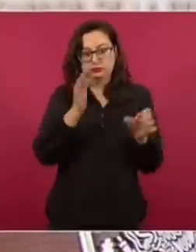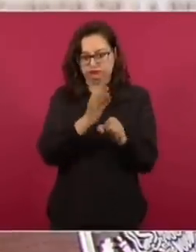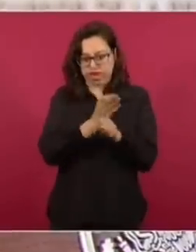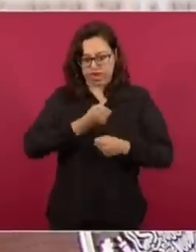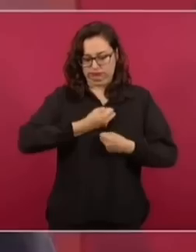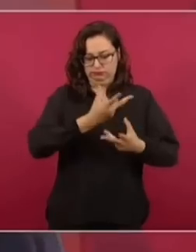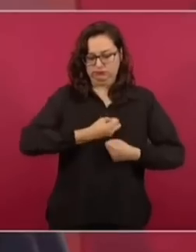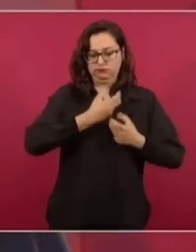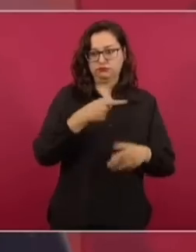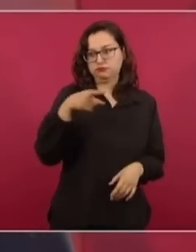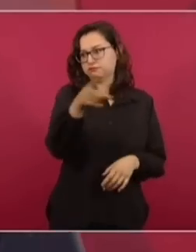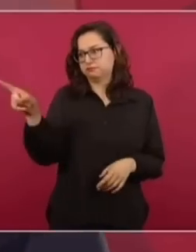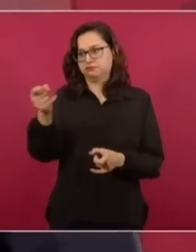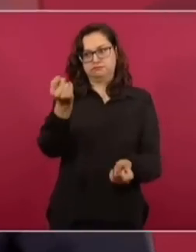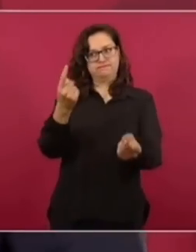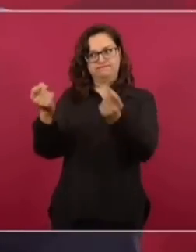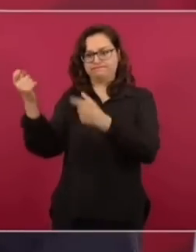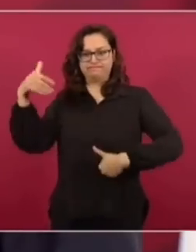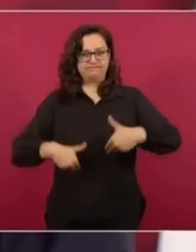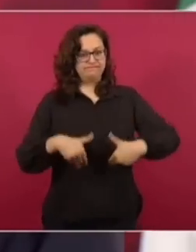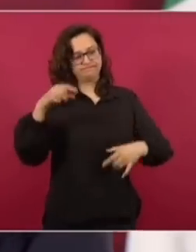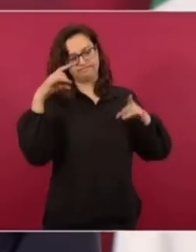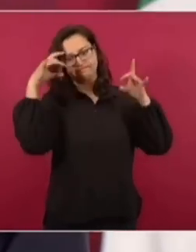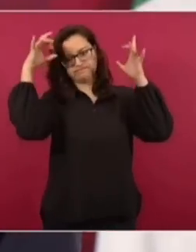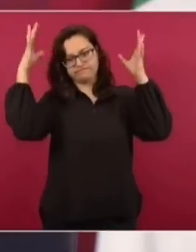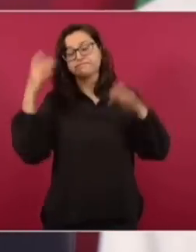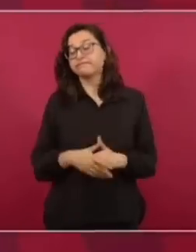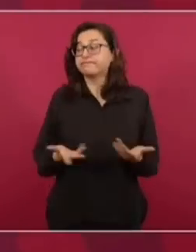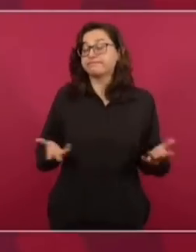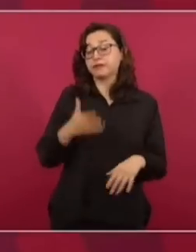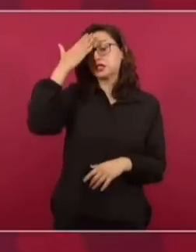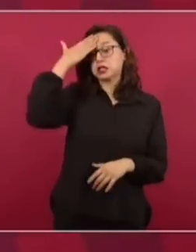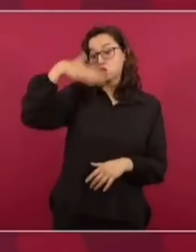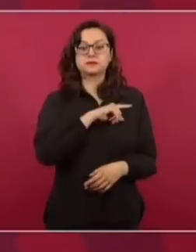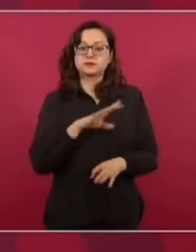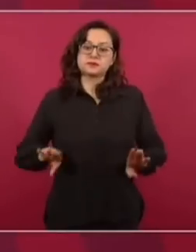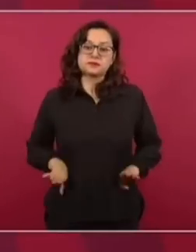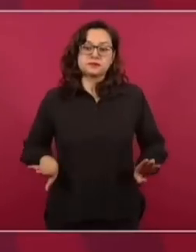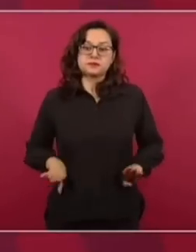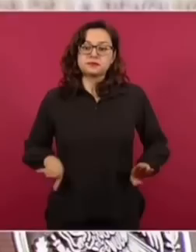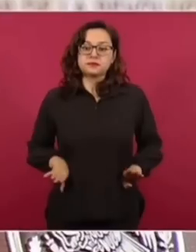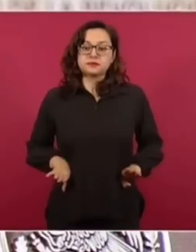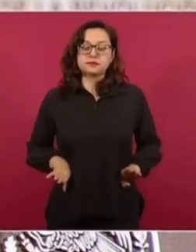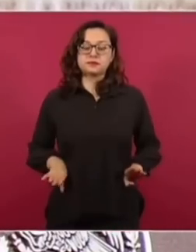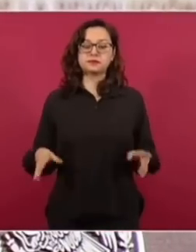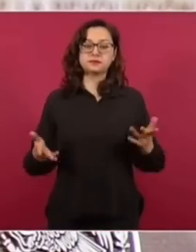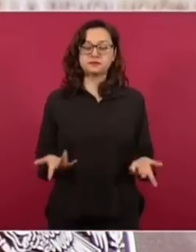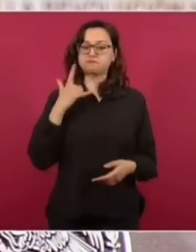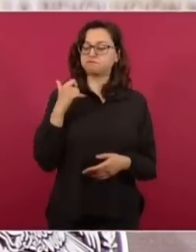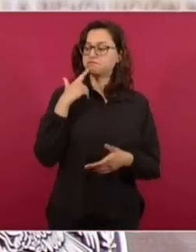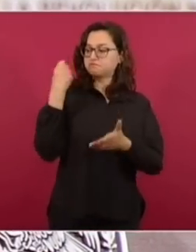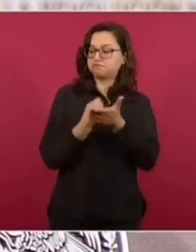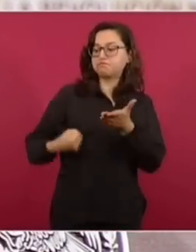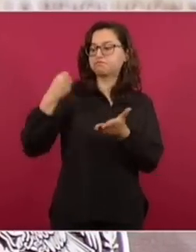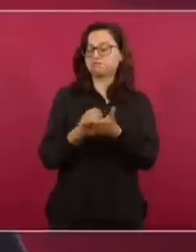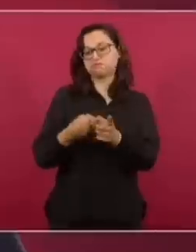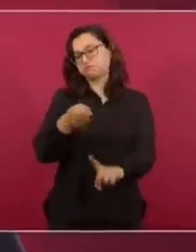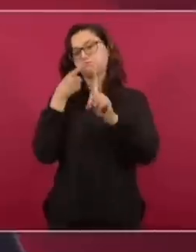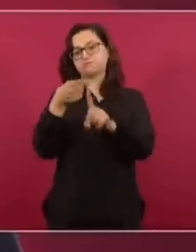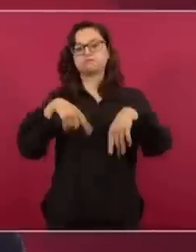lo que estoy planteando, pero nosotros venimos de un movimiento en el que siempre hemos luchado por la igualdad,